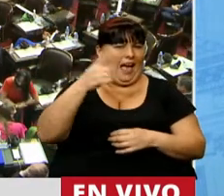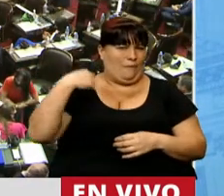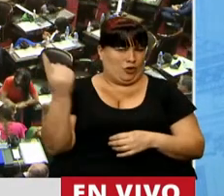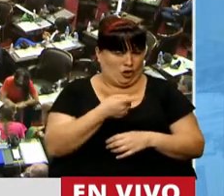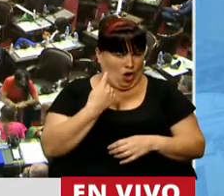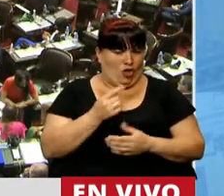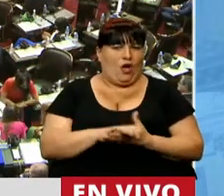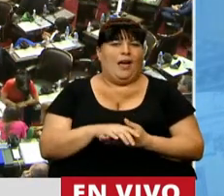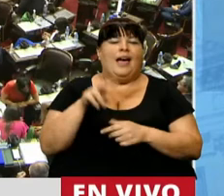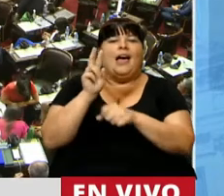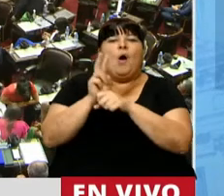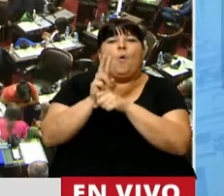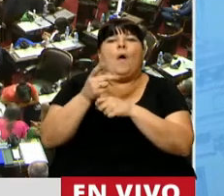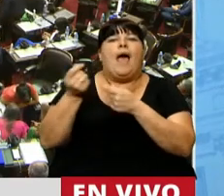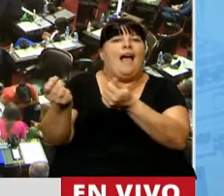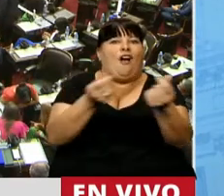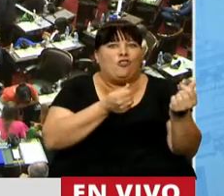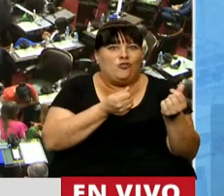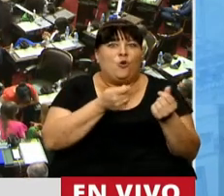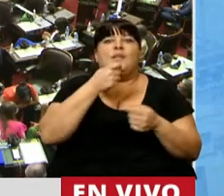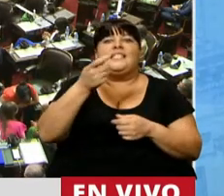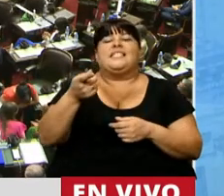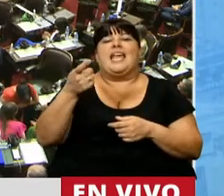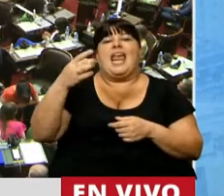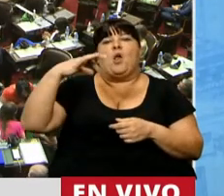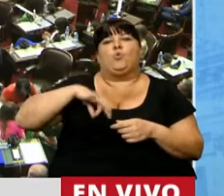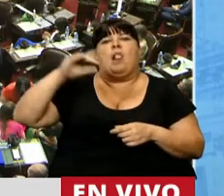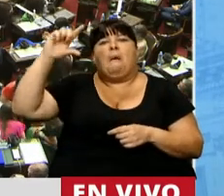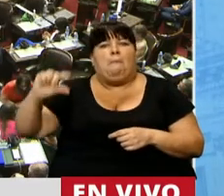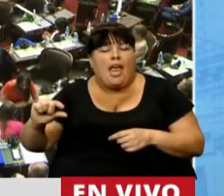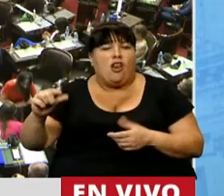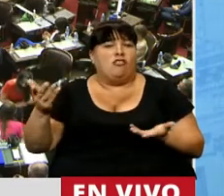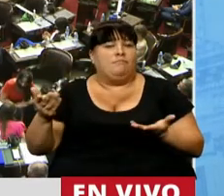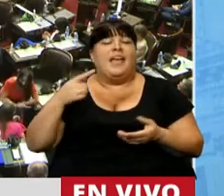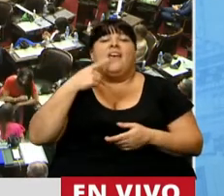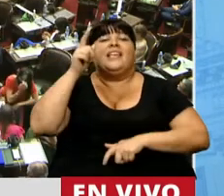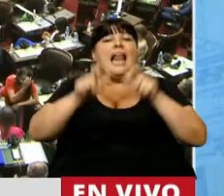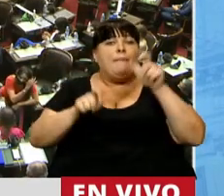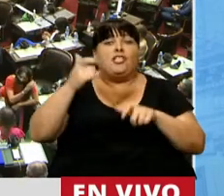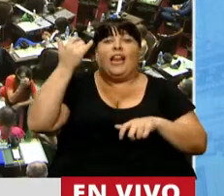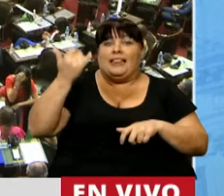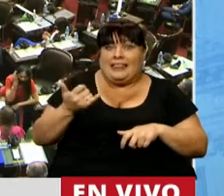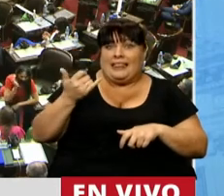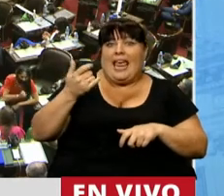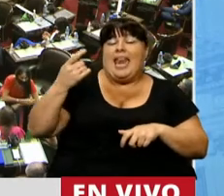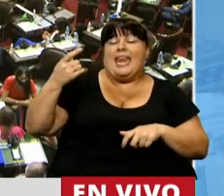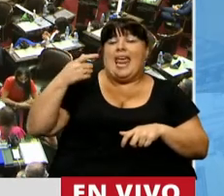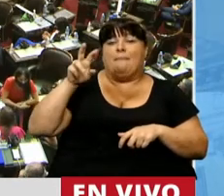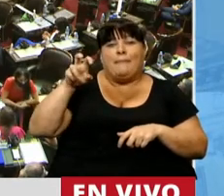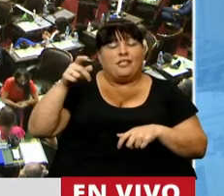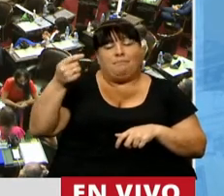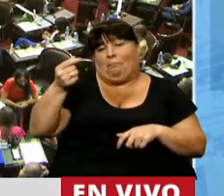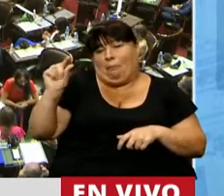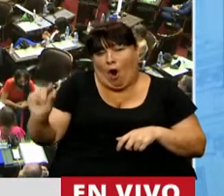la propensión marginal al consumo de quienes tienen ingresos reducidos. Dice que la gente que tiene haberes bajos gasta